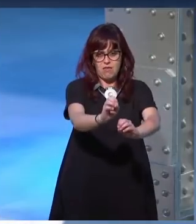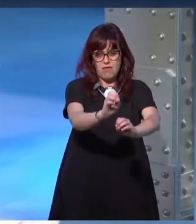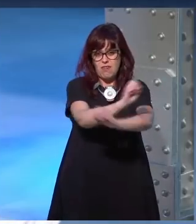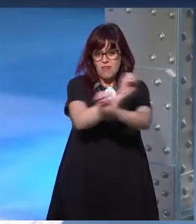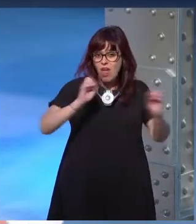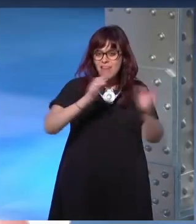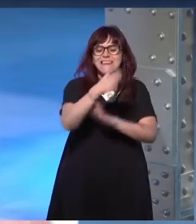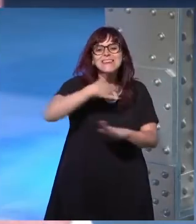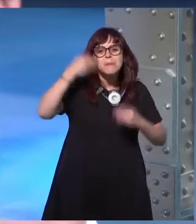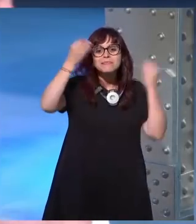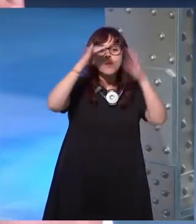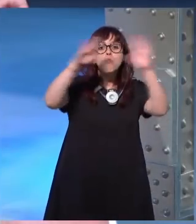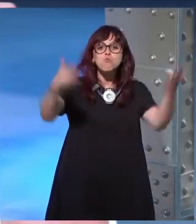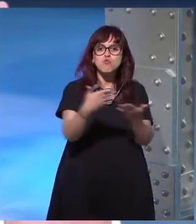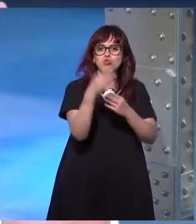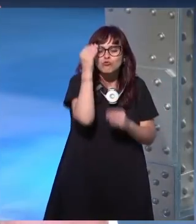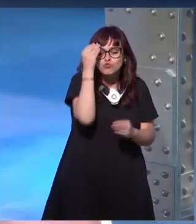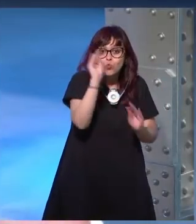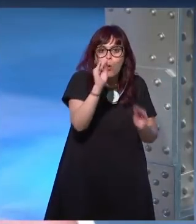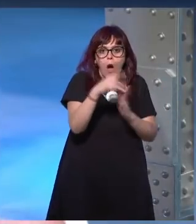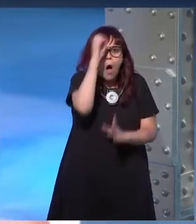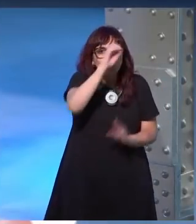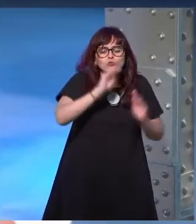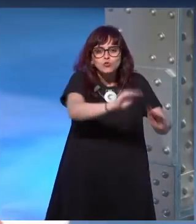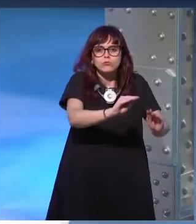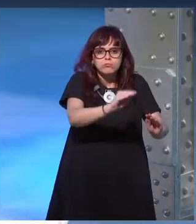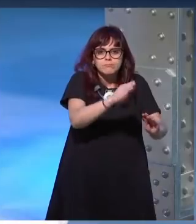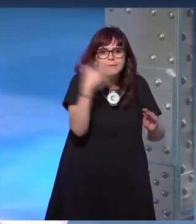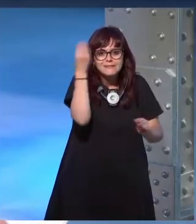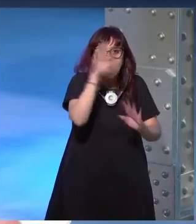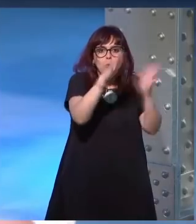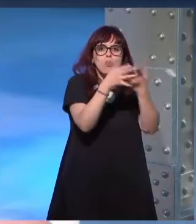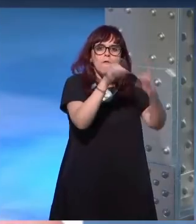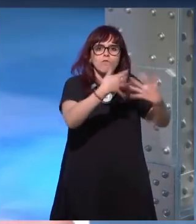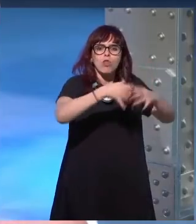quieren creer que el mundo es como ellos lo conciben y son una minoría